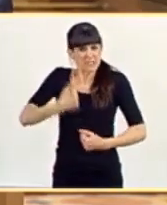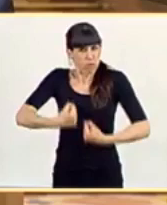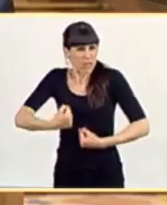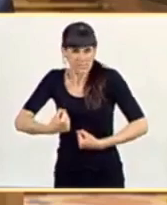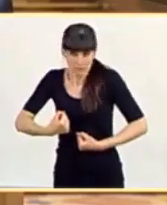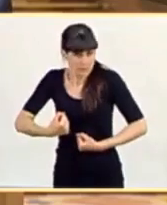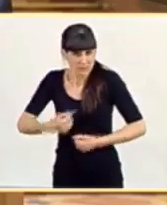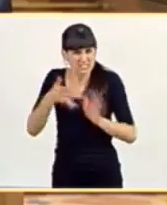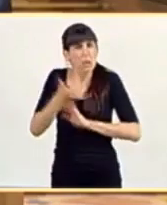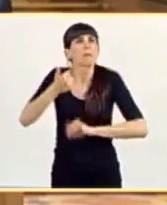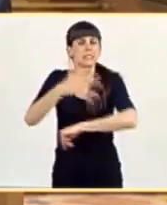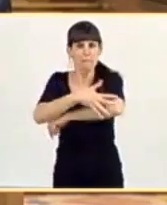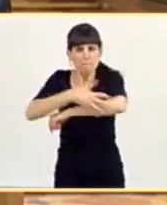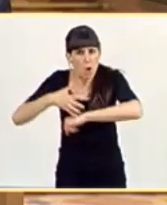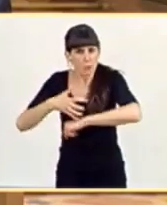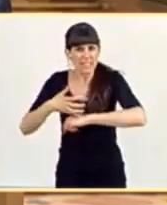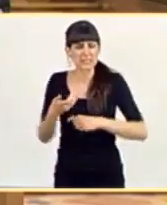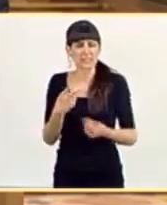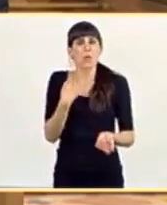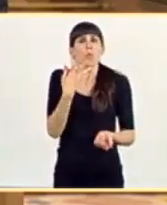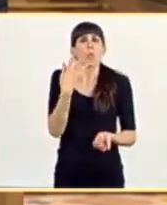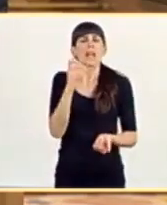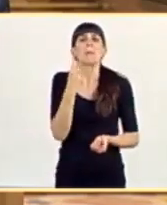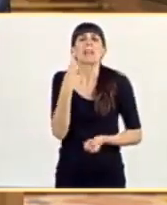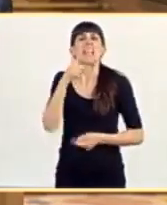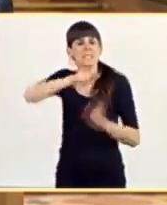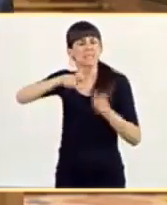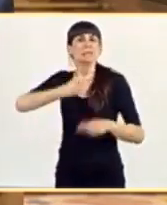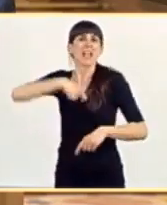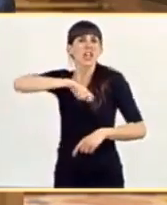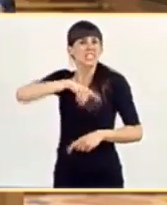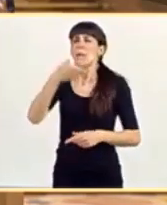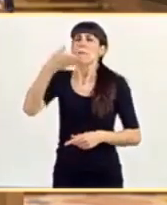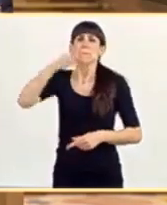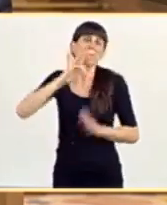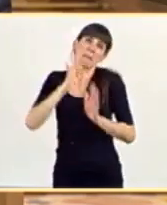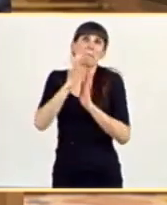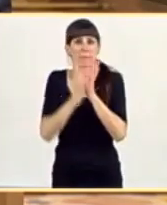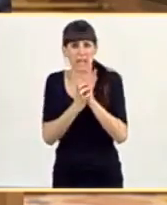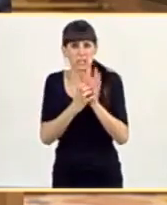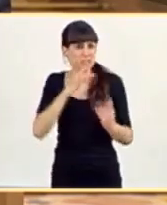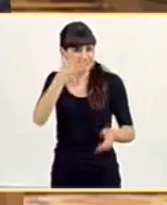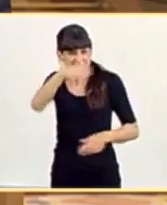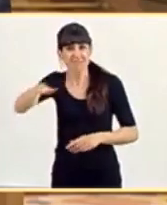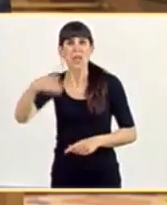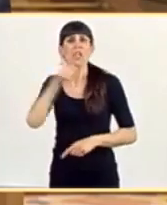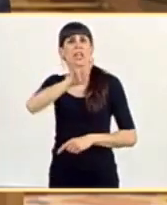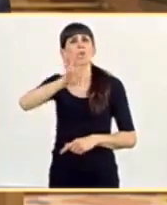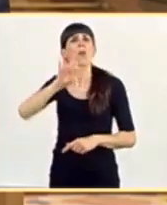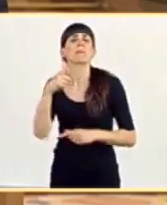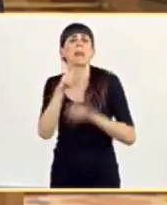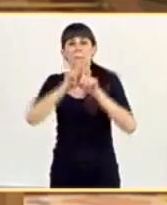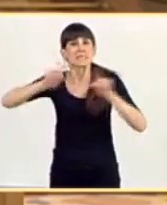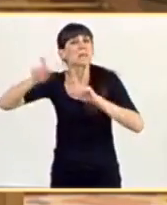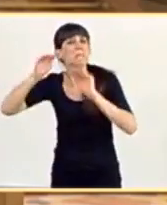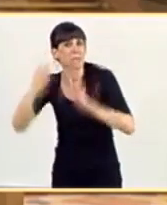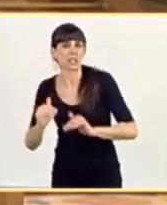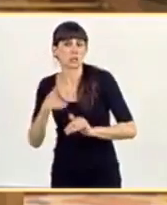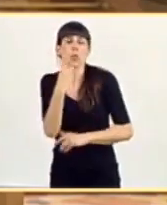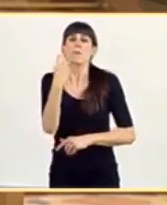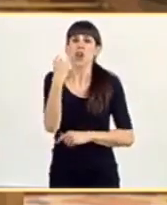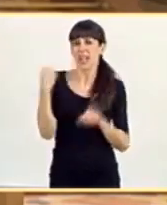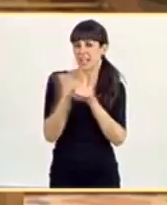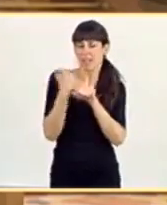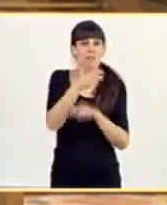sino que salimos más pobres, con 40.000 españoles menos, con 140.000 empresas menos y con un millón de